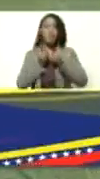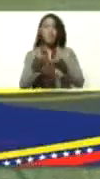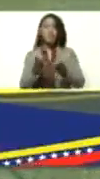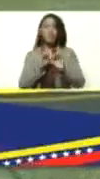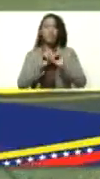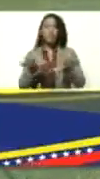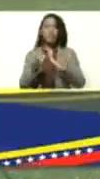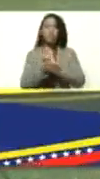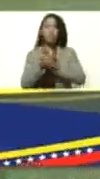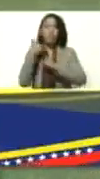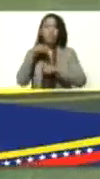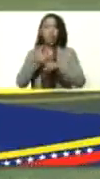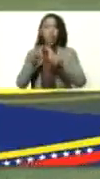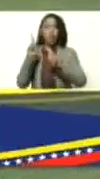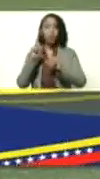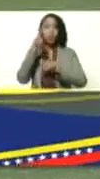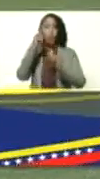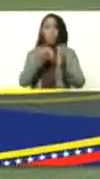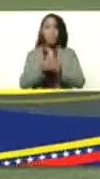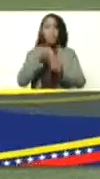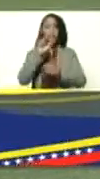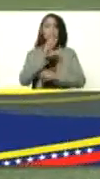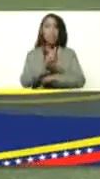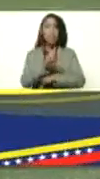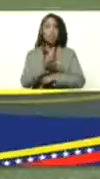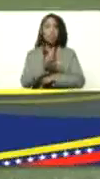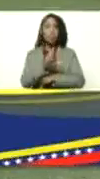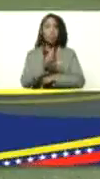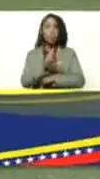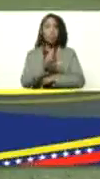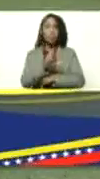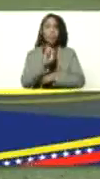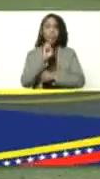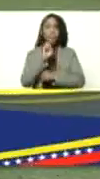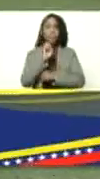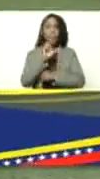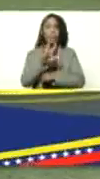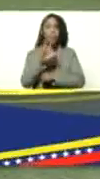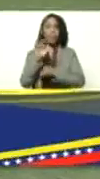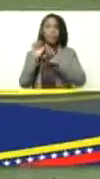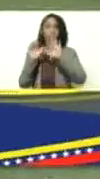tenido otro récord dos mil trescientos veintiocho casos